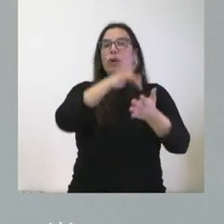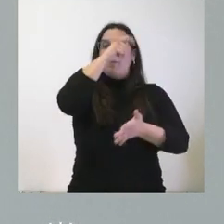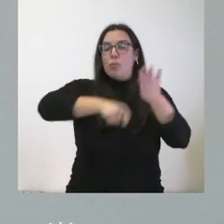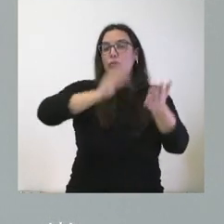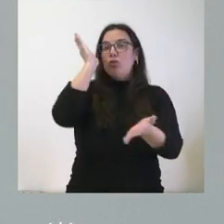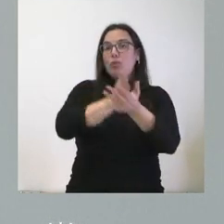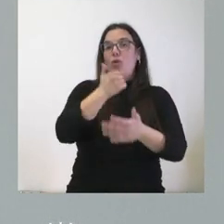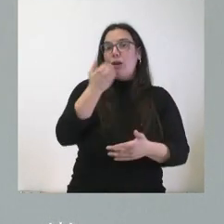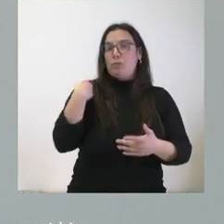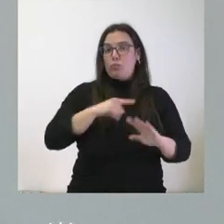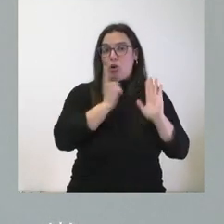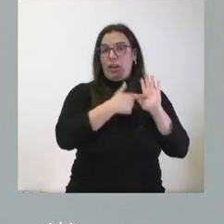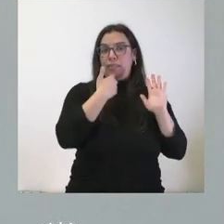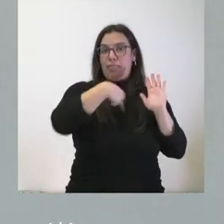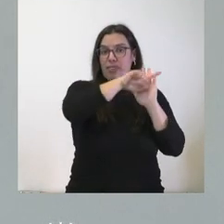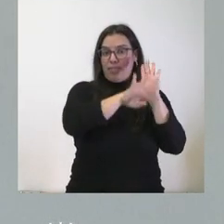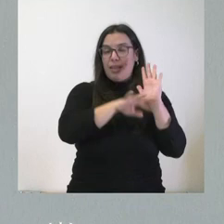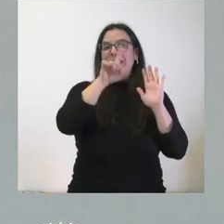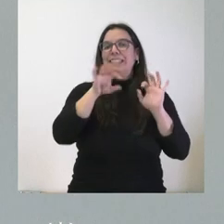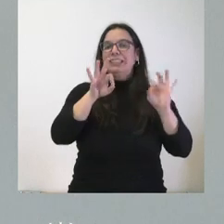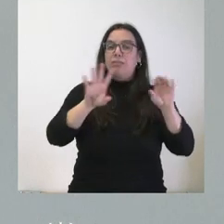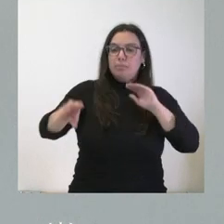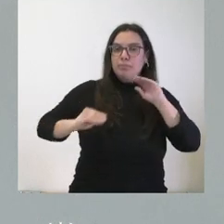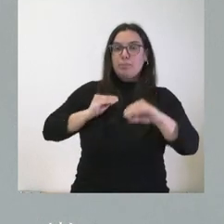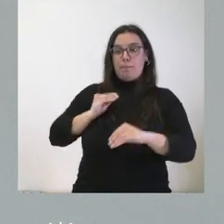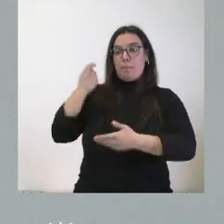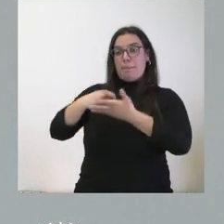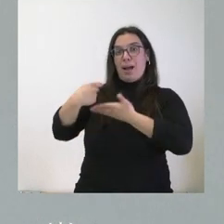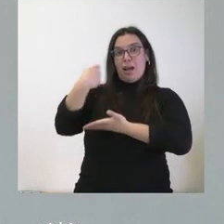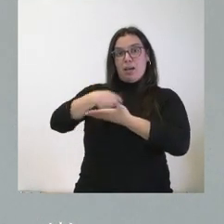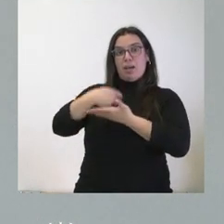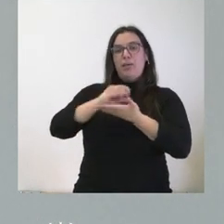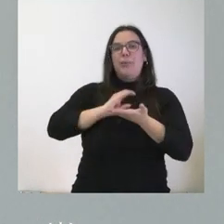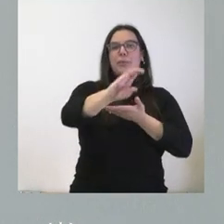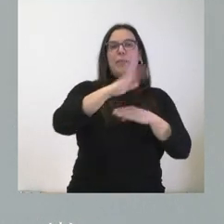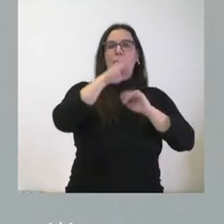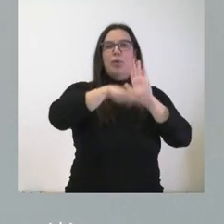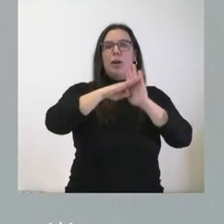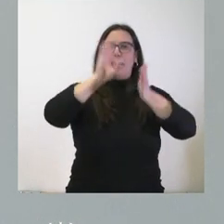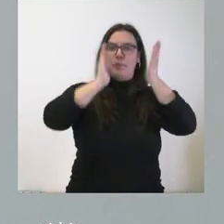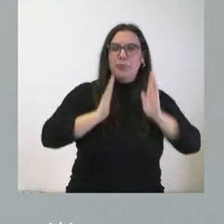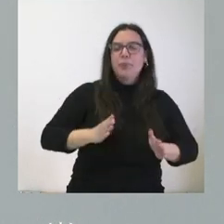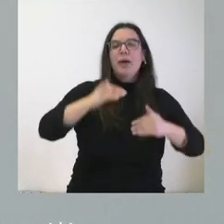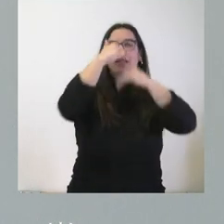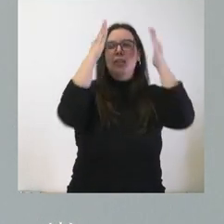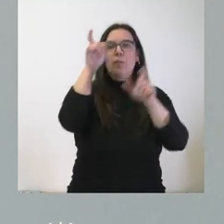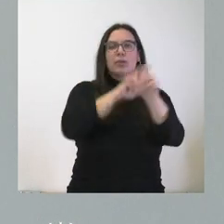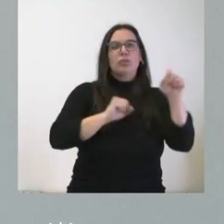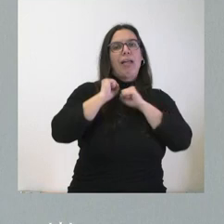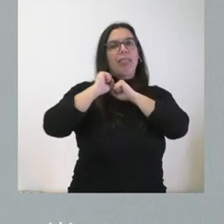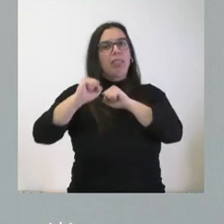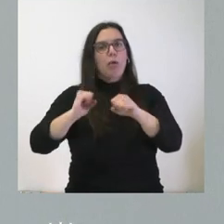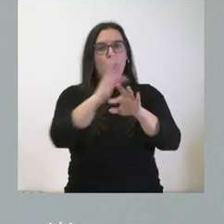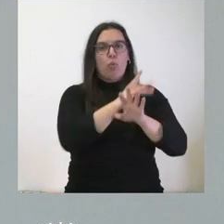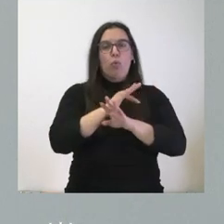previstas en la ley se destinará preferentemente a la financiación de programas de prevención y rehabilitación de ludópatas, campañas de